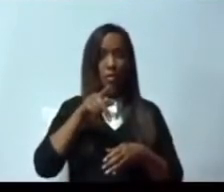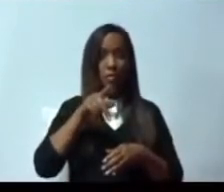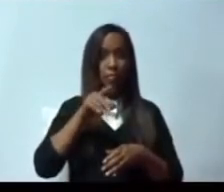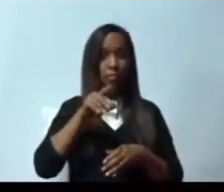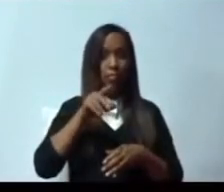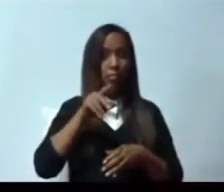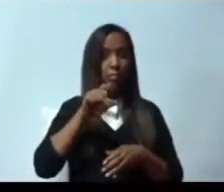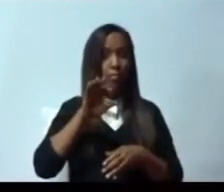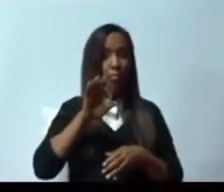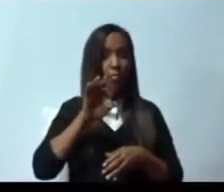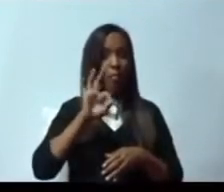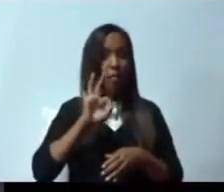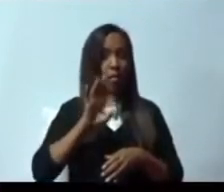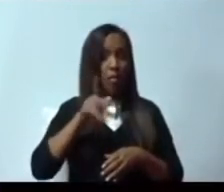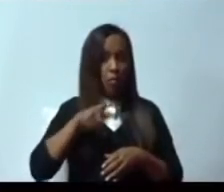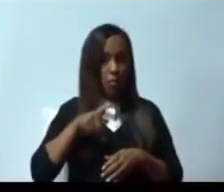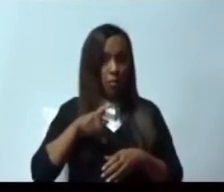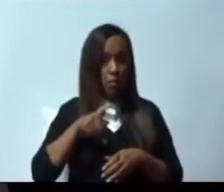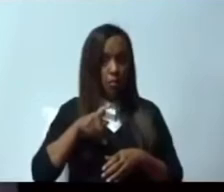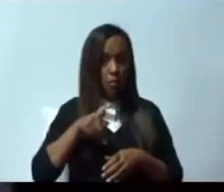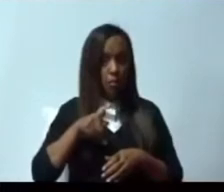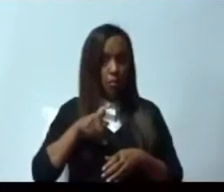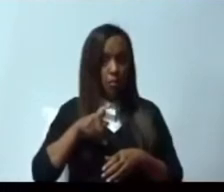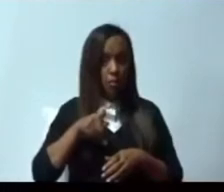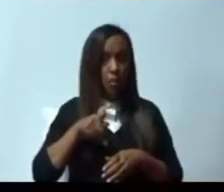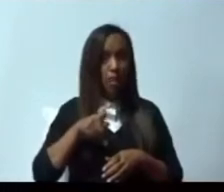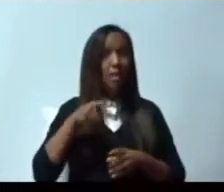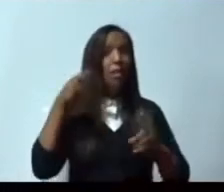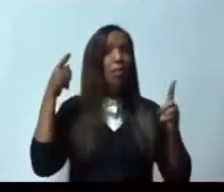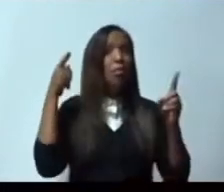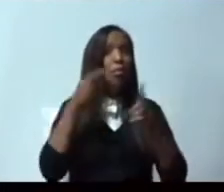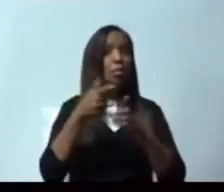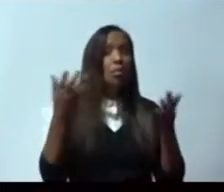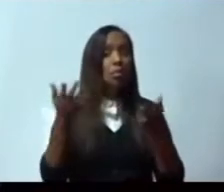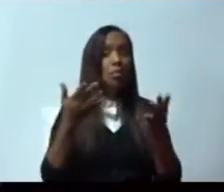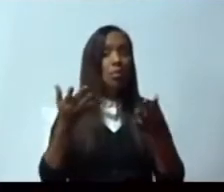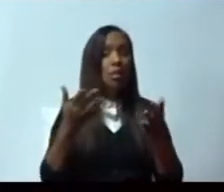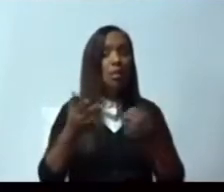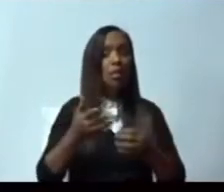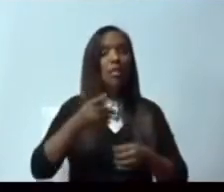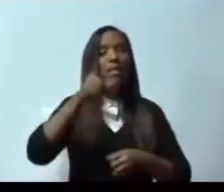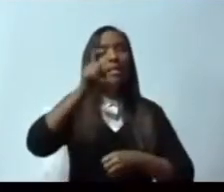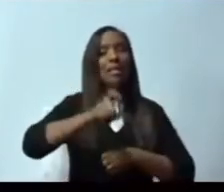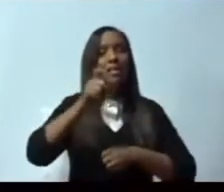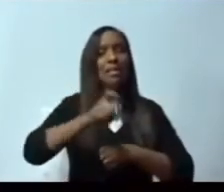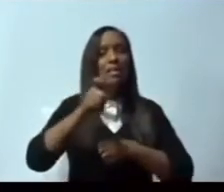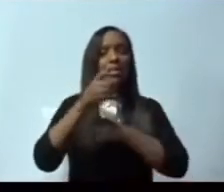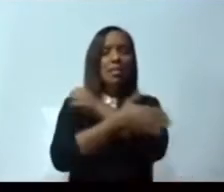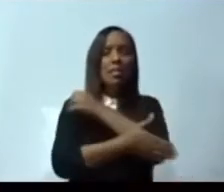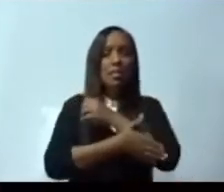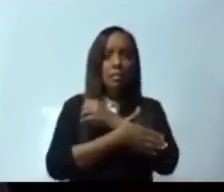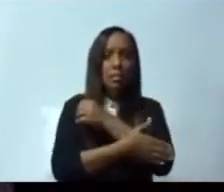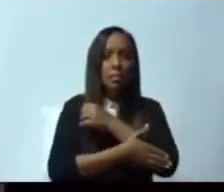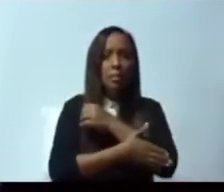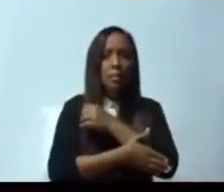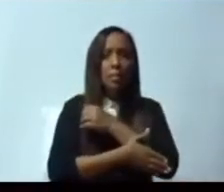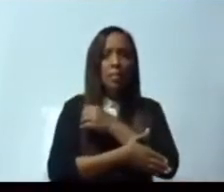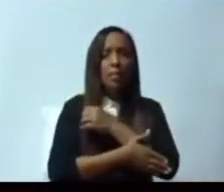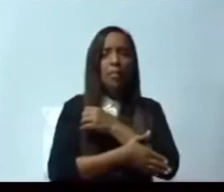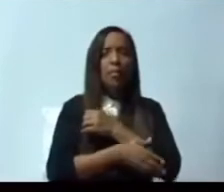jamás. La postura asumida por el compañero Tobía Crespo sobre